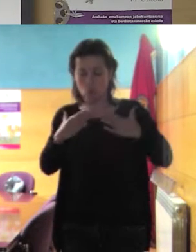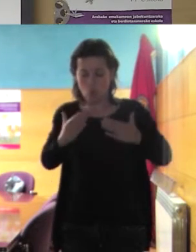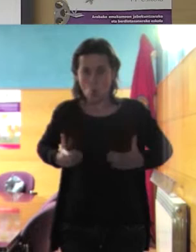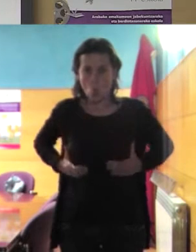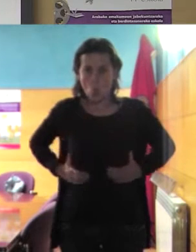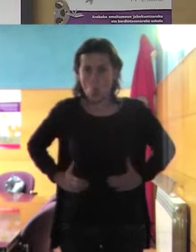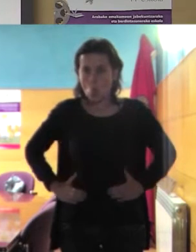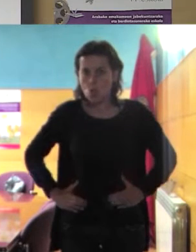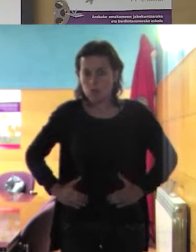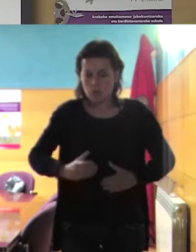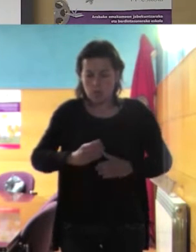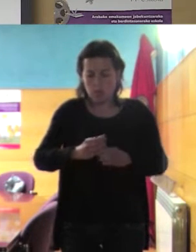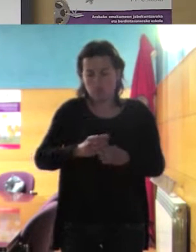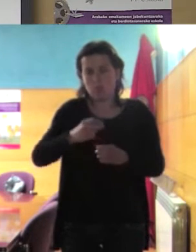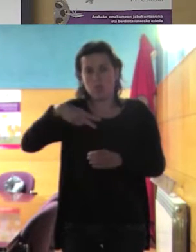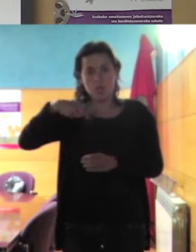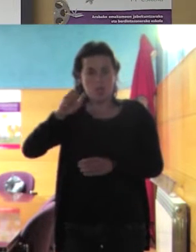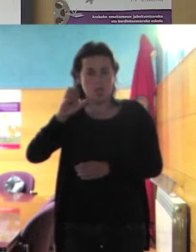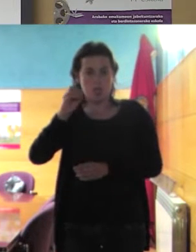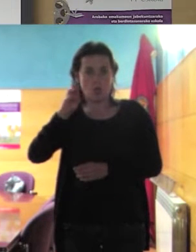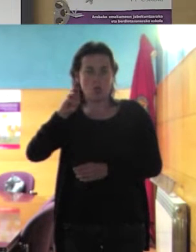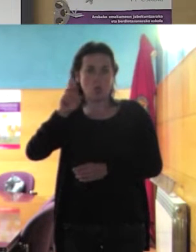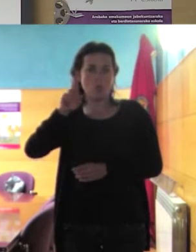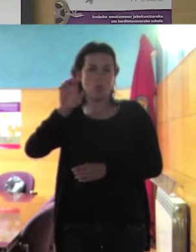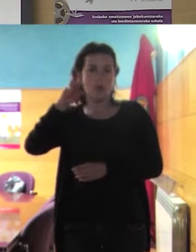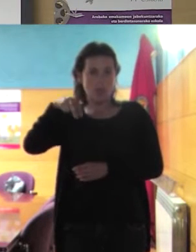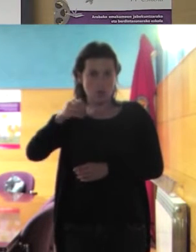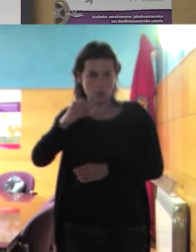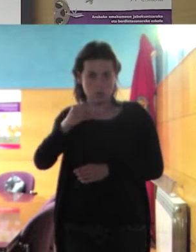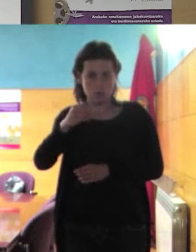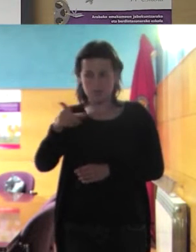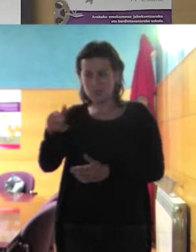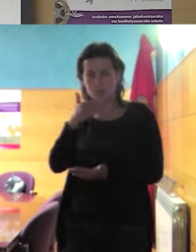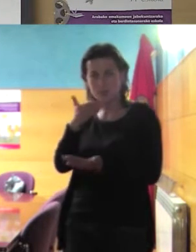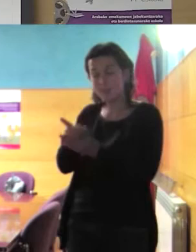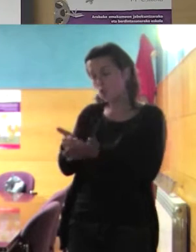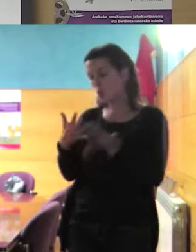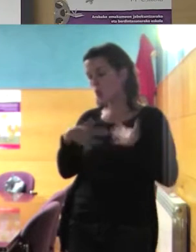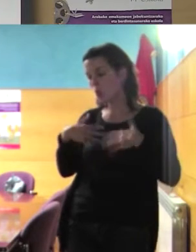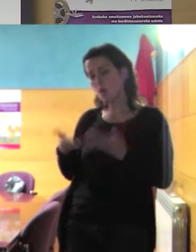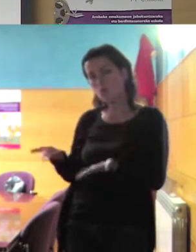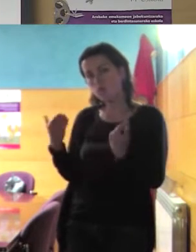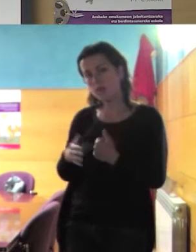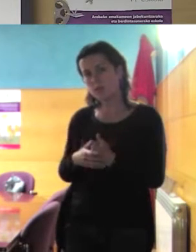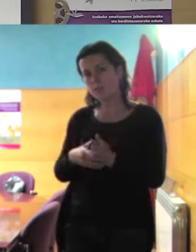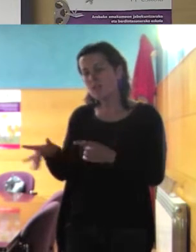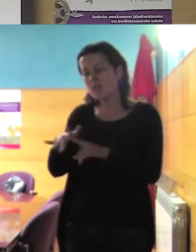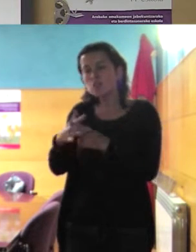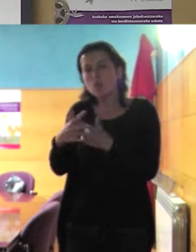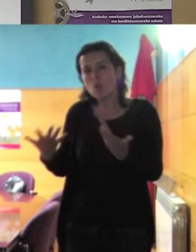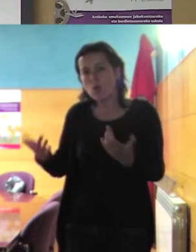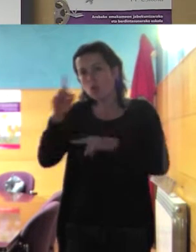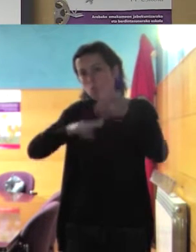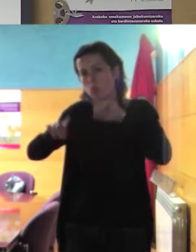le hubieran obligado a quitarse la ropa no ¿qué le pasaba a esta mujer? ¿el problema cuál era